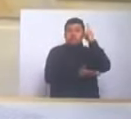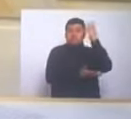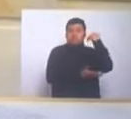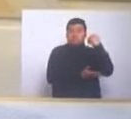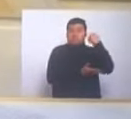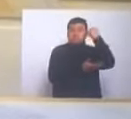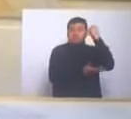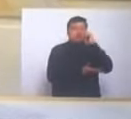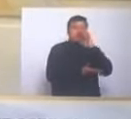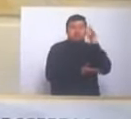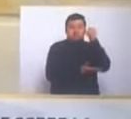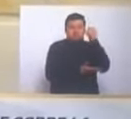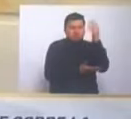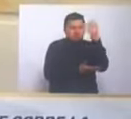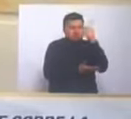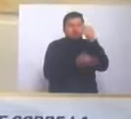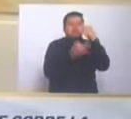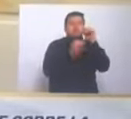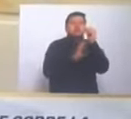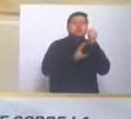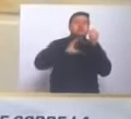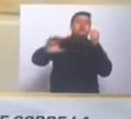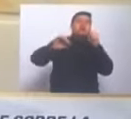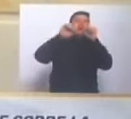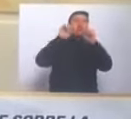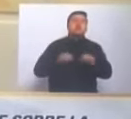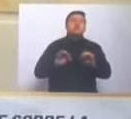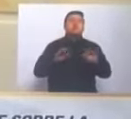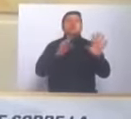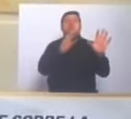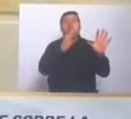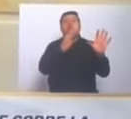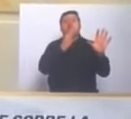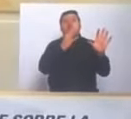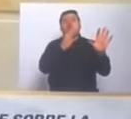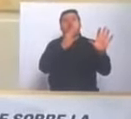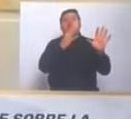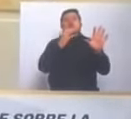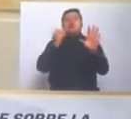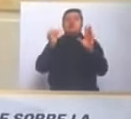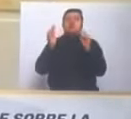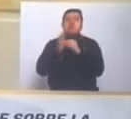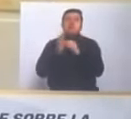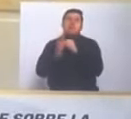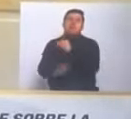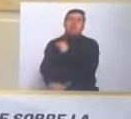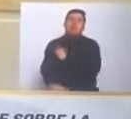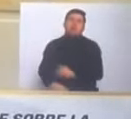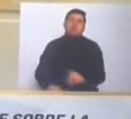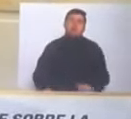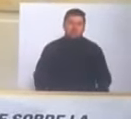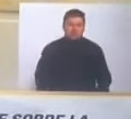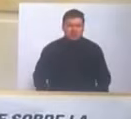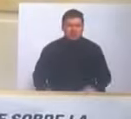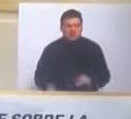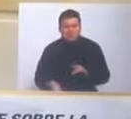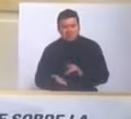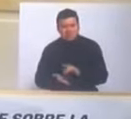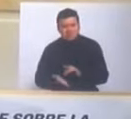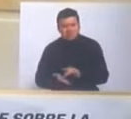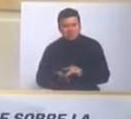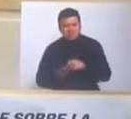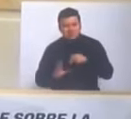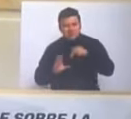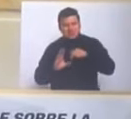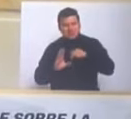nación solamente se aprobó algo más de 800 mil millones de subsidios. Hay un déficit para el